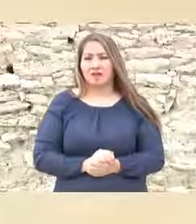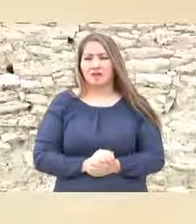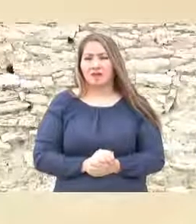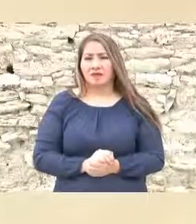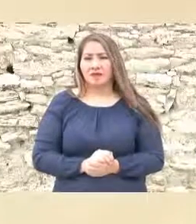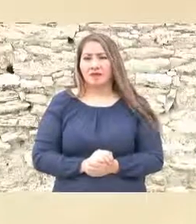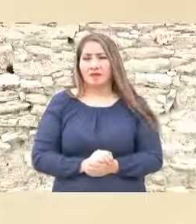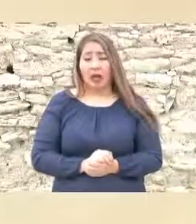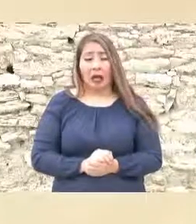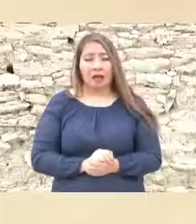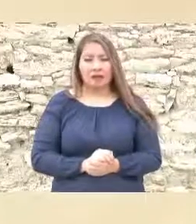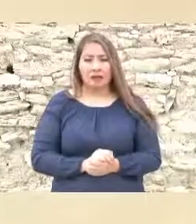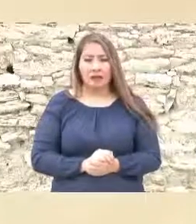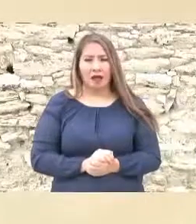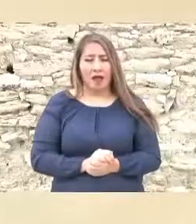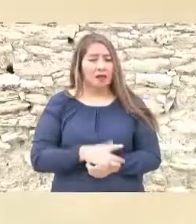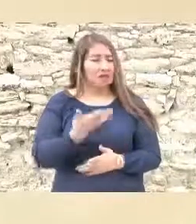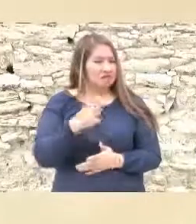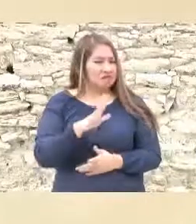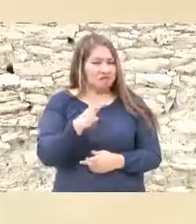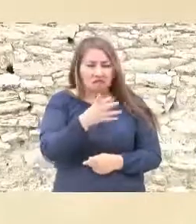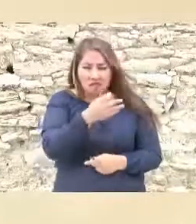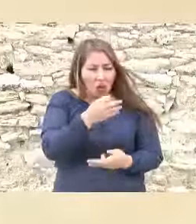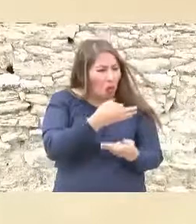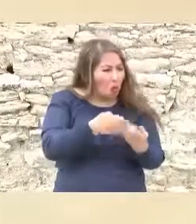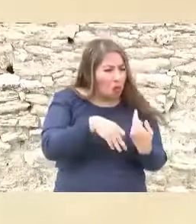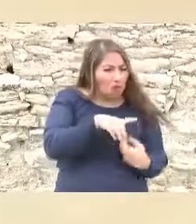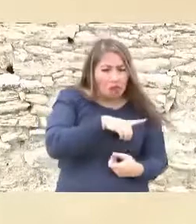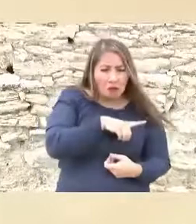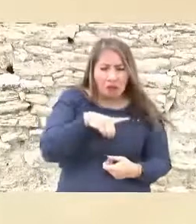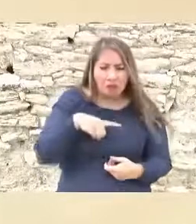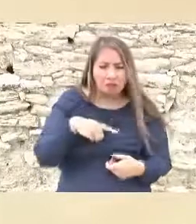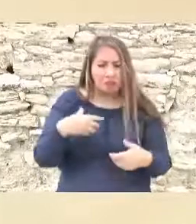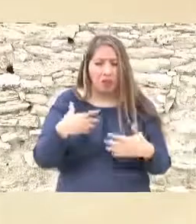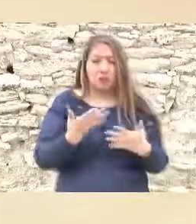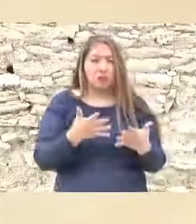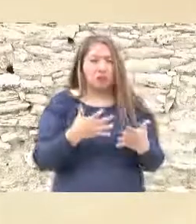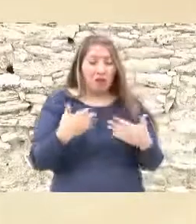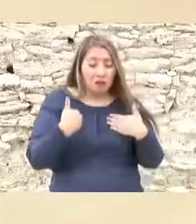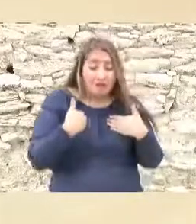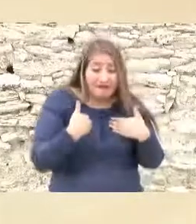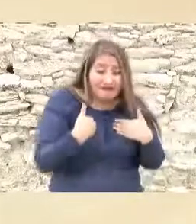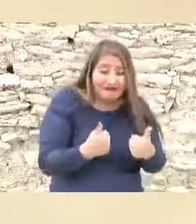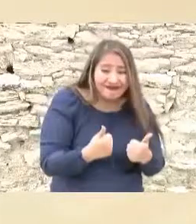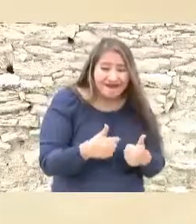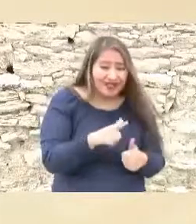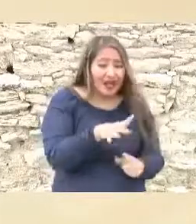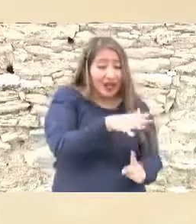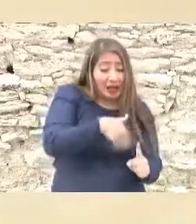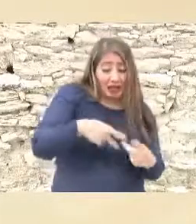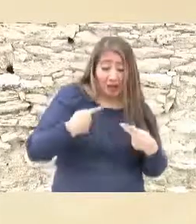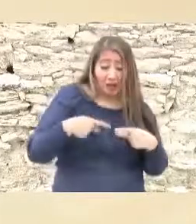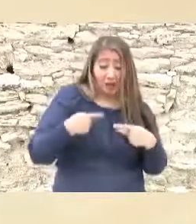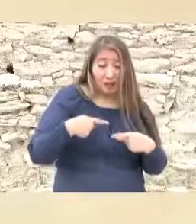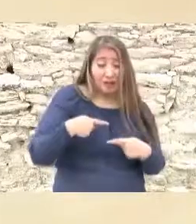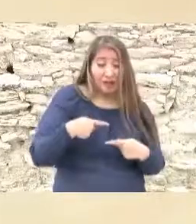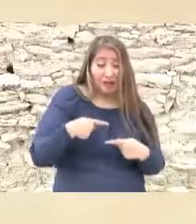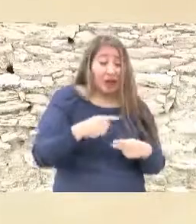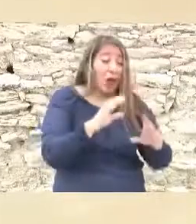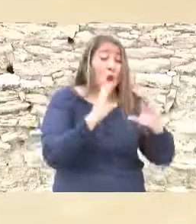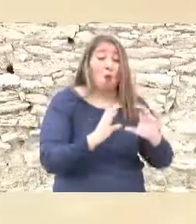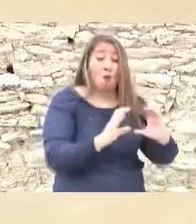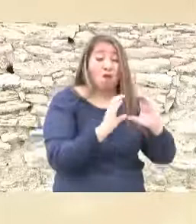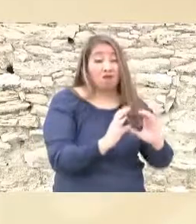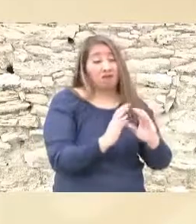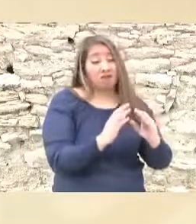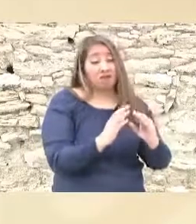convencer de persuadir a todos de cuidar